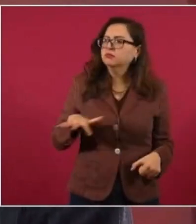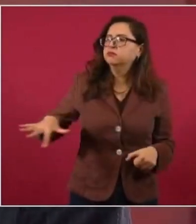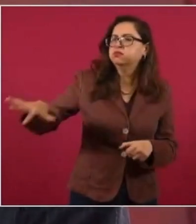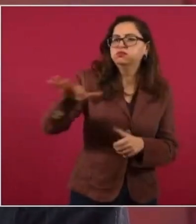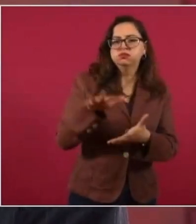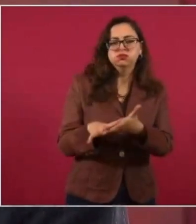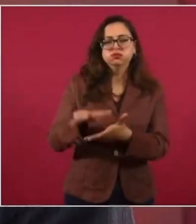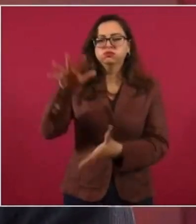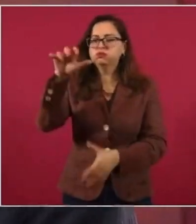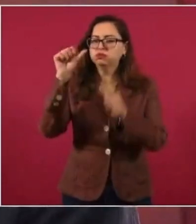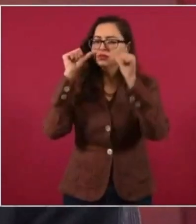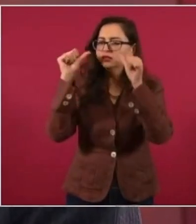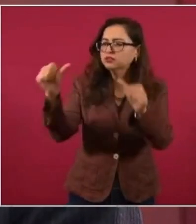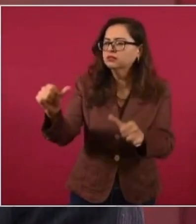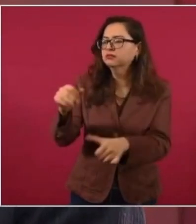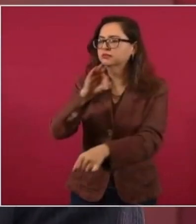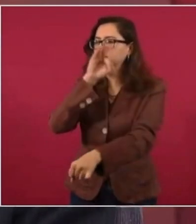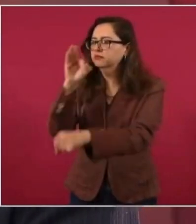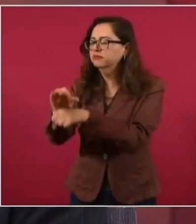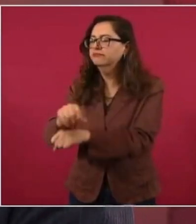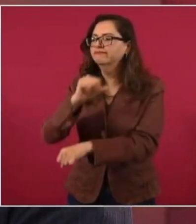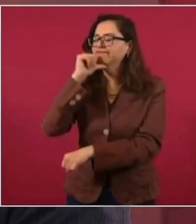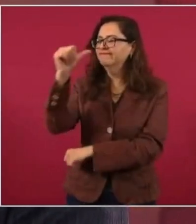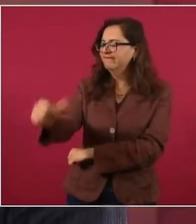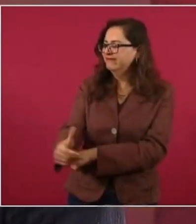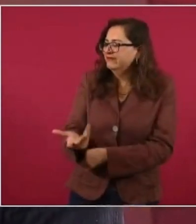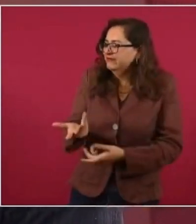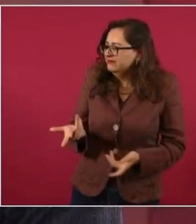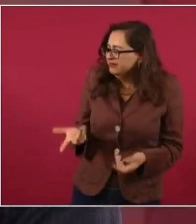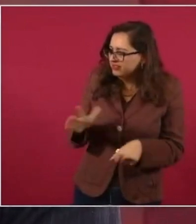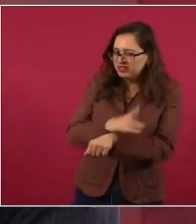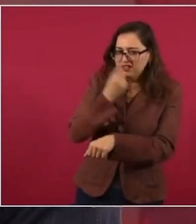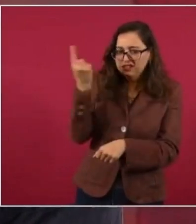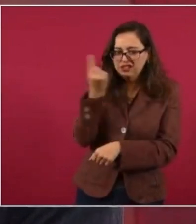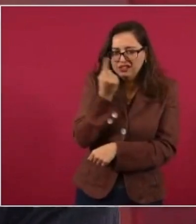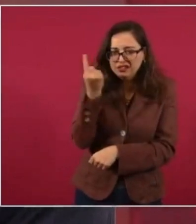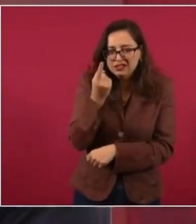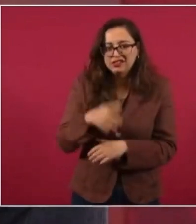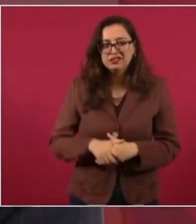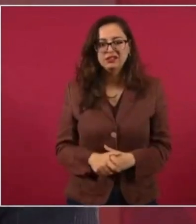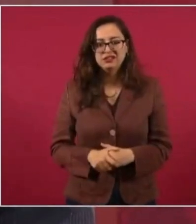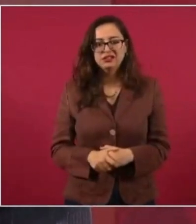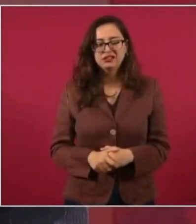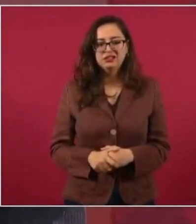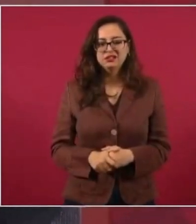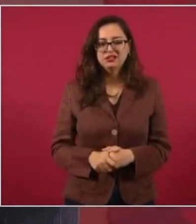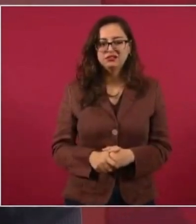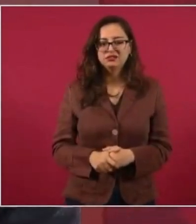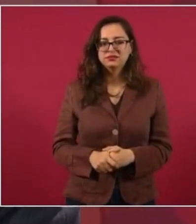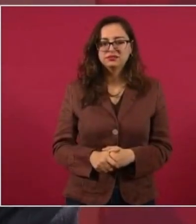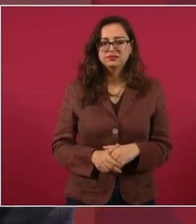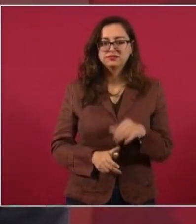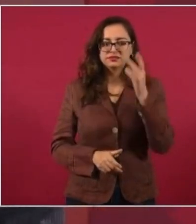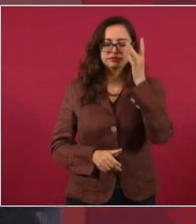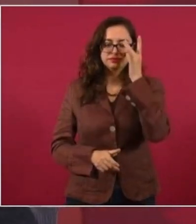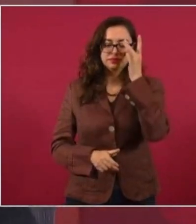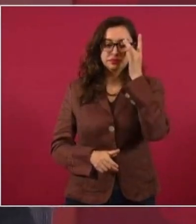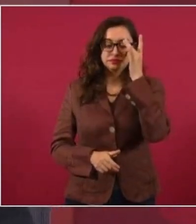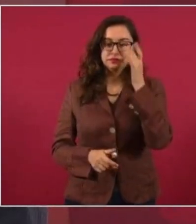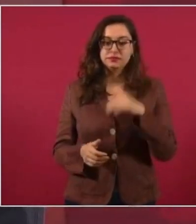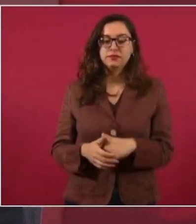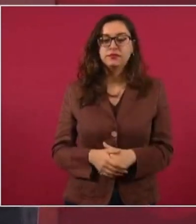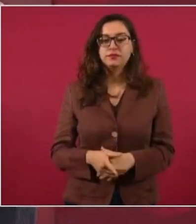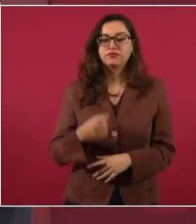¿Nos costó muchísimo el que se tipificara